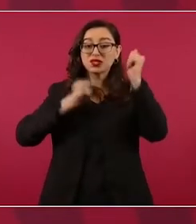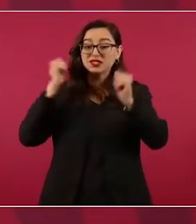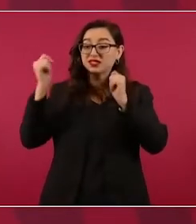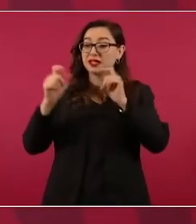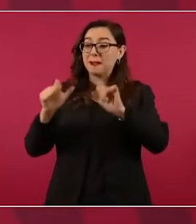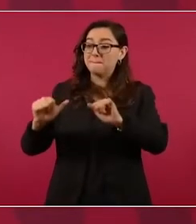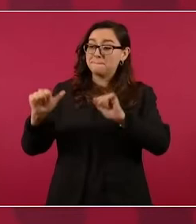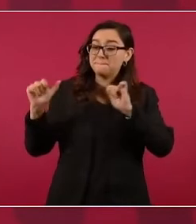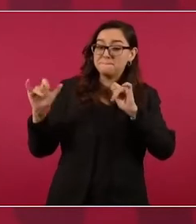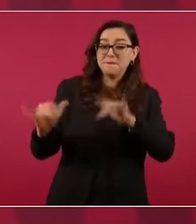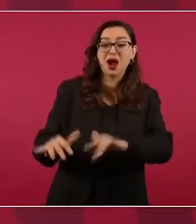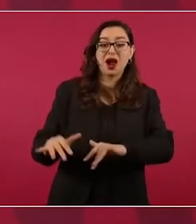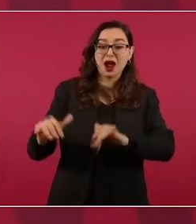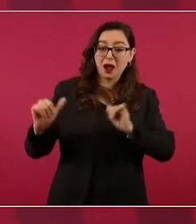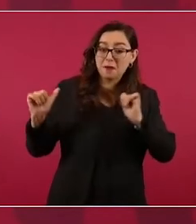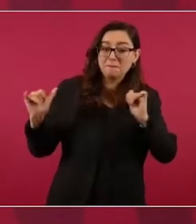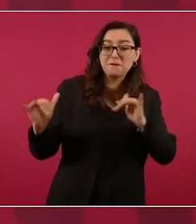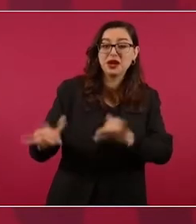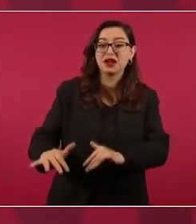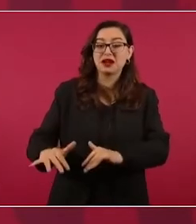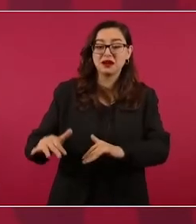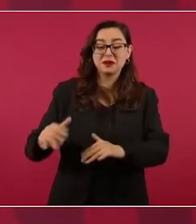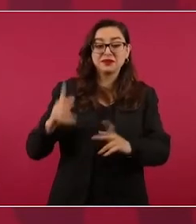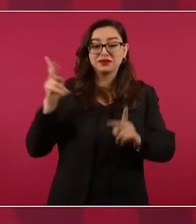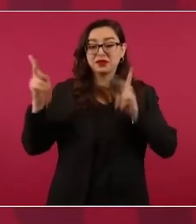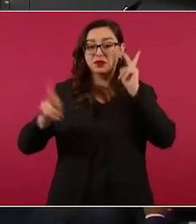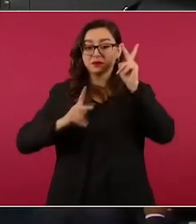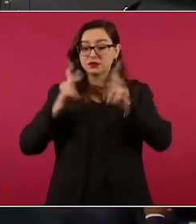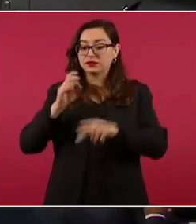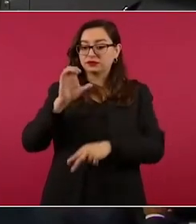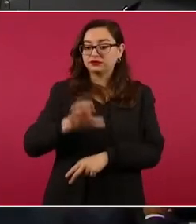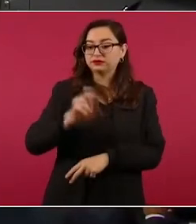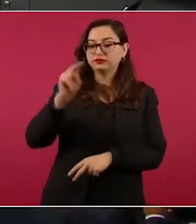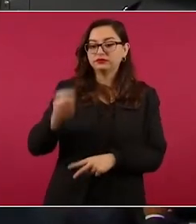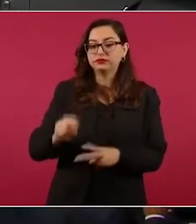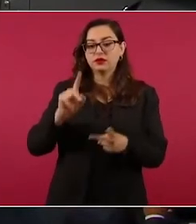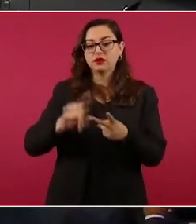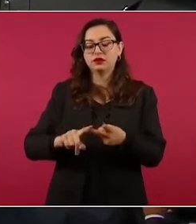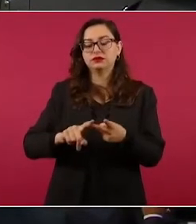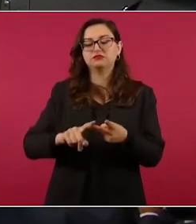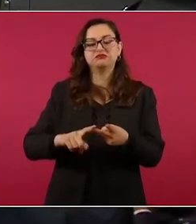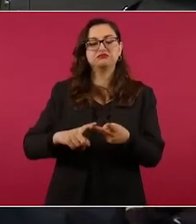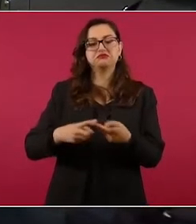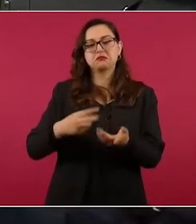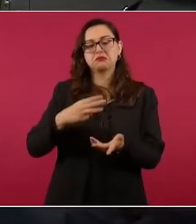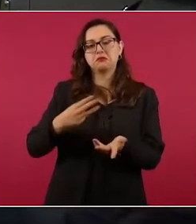visitar Cancún y la Ribera Maya, Quintana Roo,